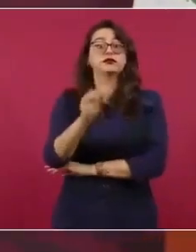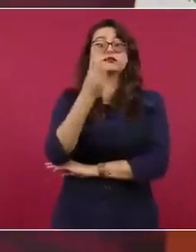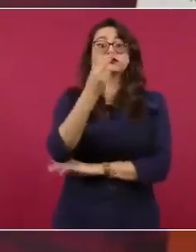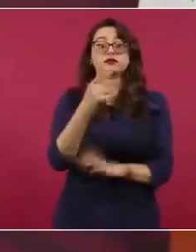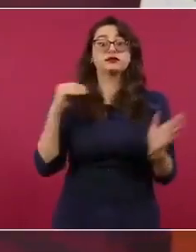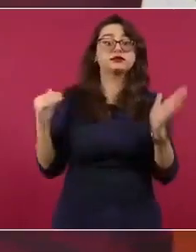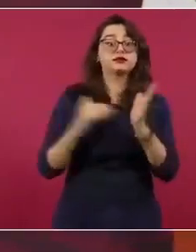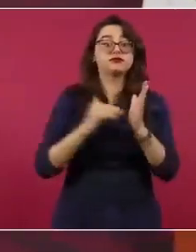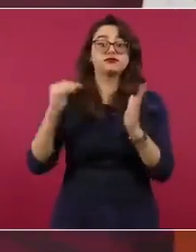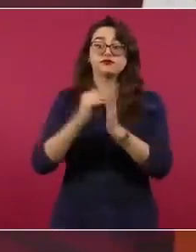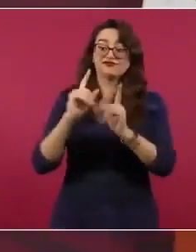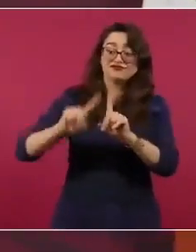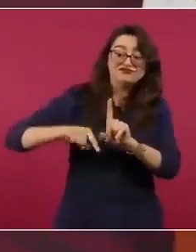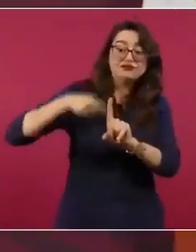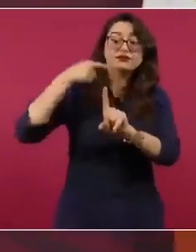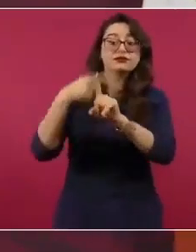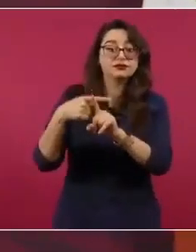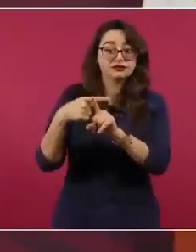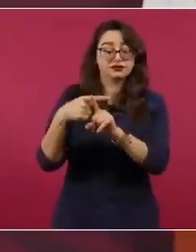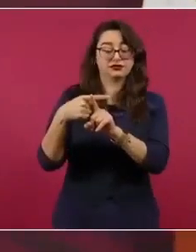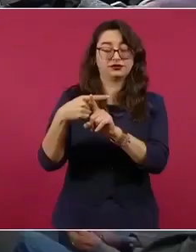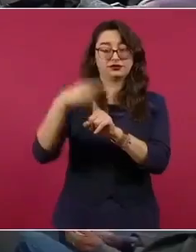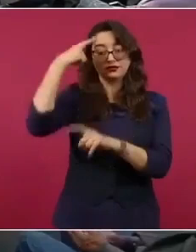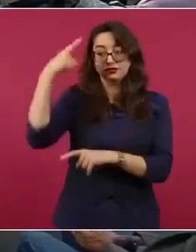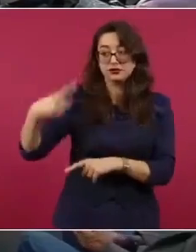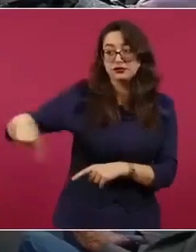mil millones de pesos adicionales,